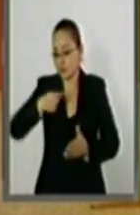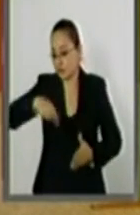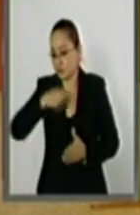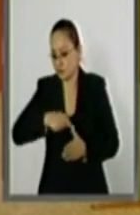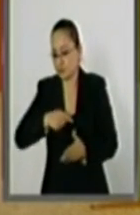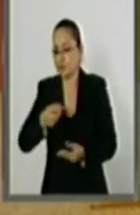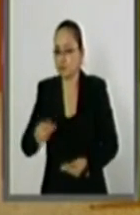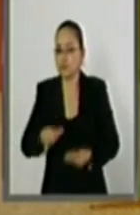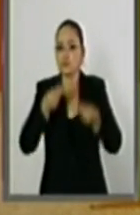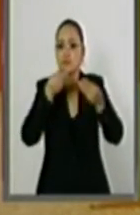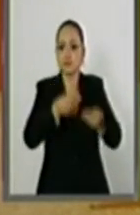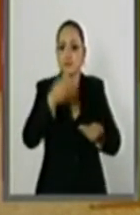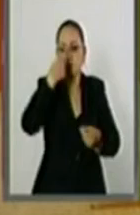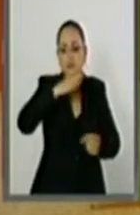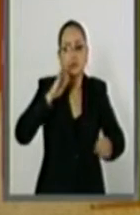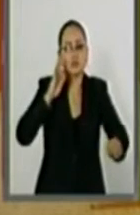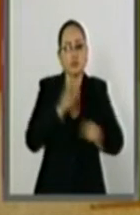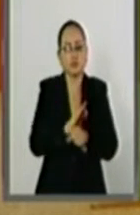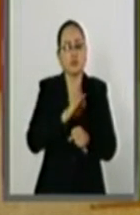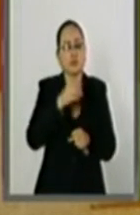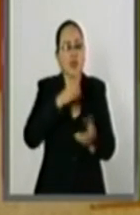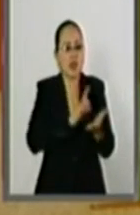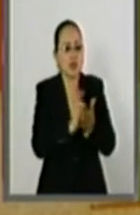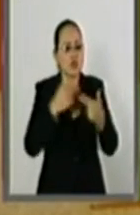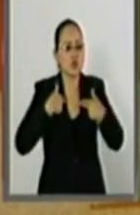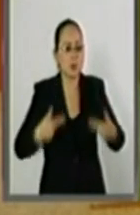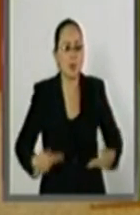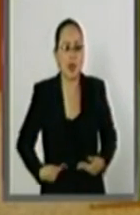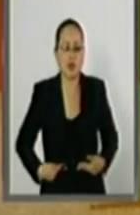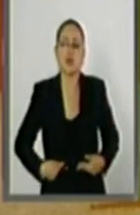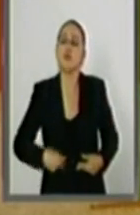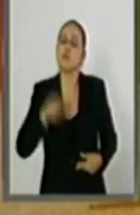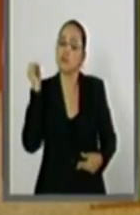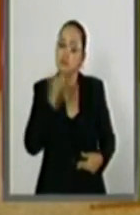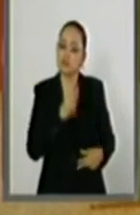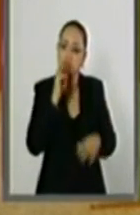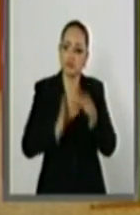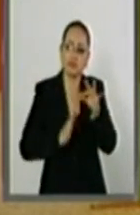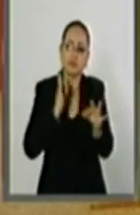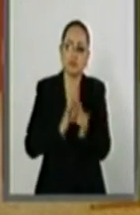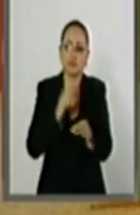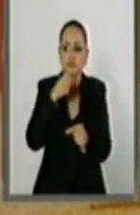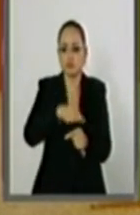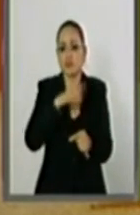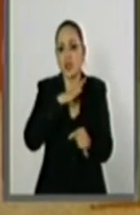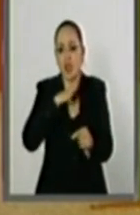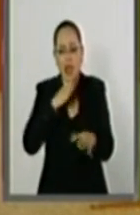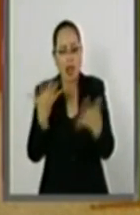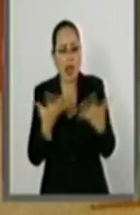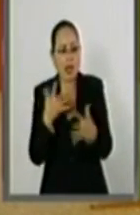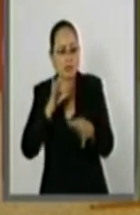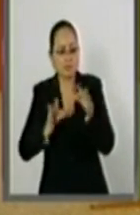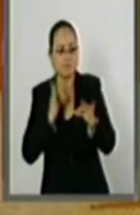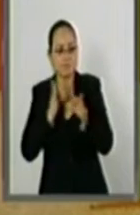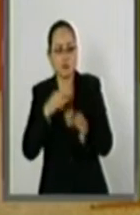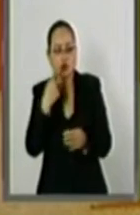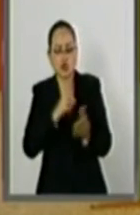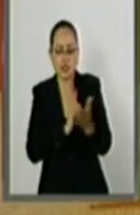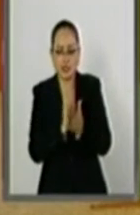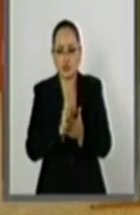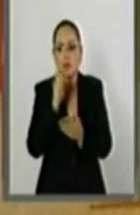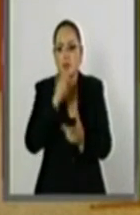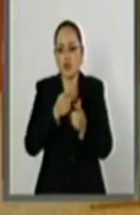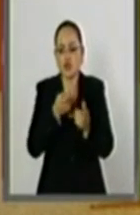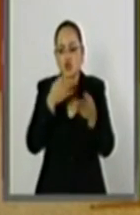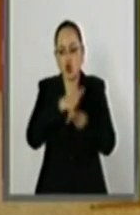facilitando la protección de los derechos humanos y garantizando el ejercicio de los mismos en materia de manejo de